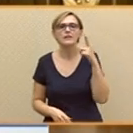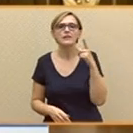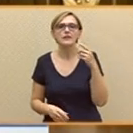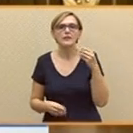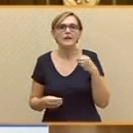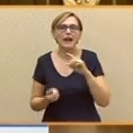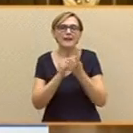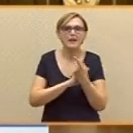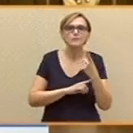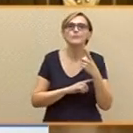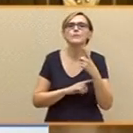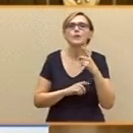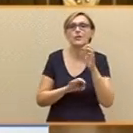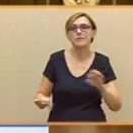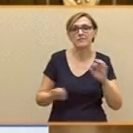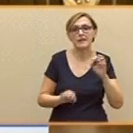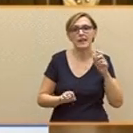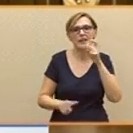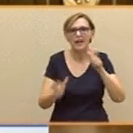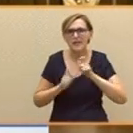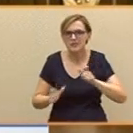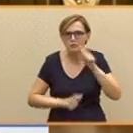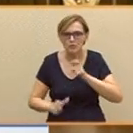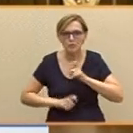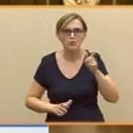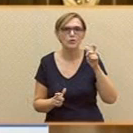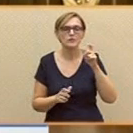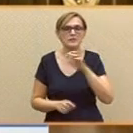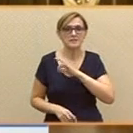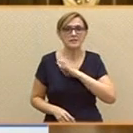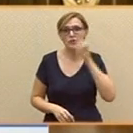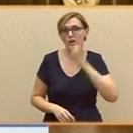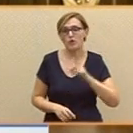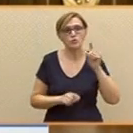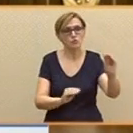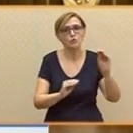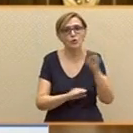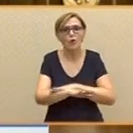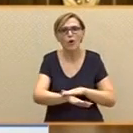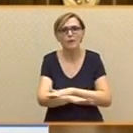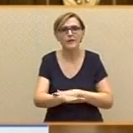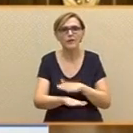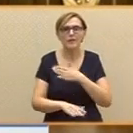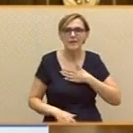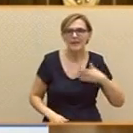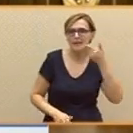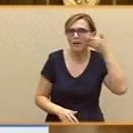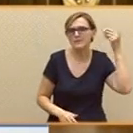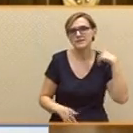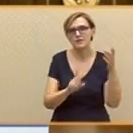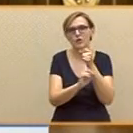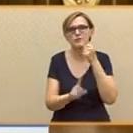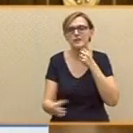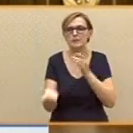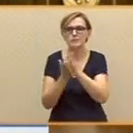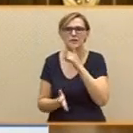recibió insultos y vio cómo su gobierno, señor Rajoy, pretendía de la manera más vil degradar su prestigio expulsándole del ejército. Frente